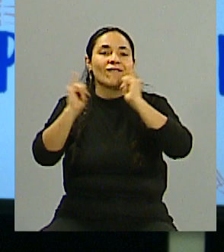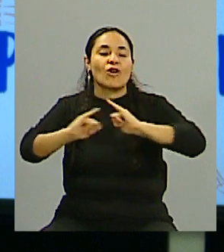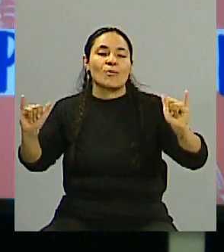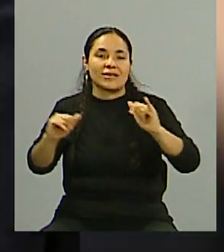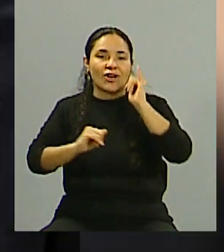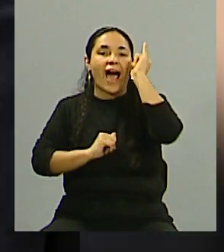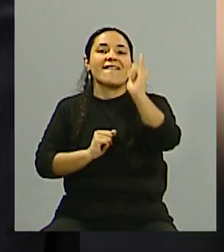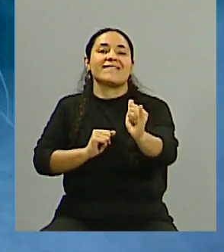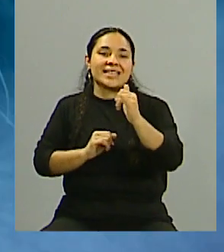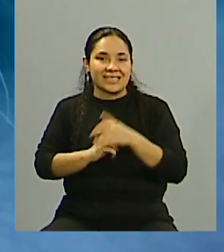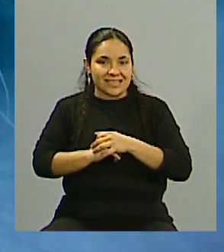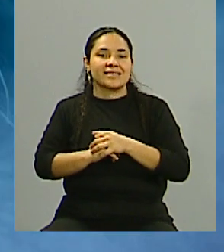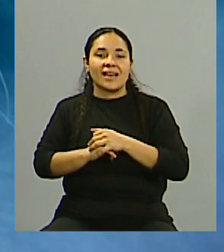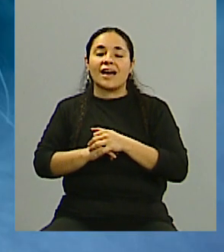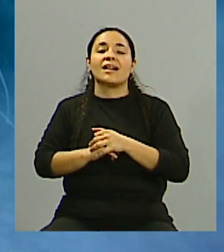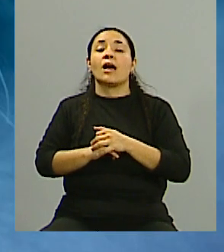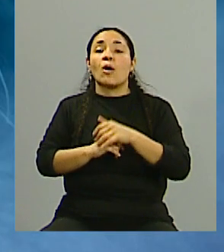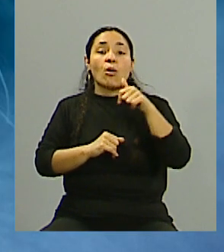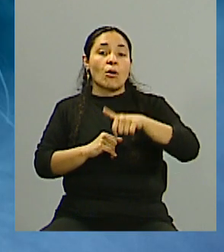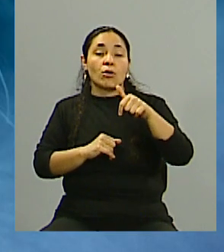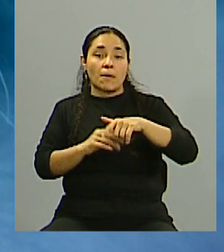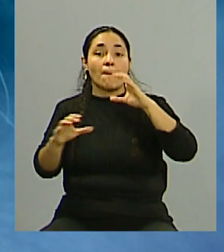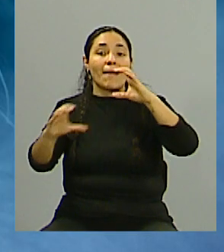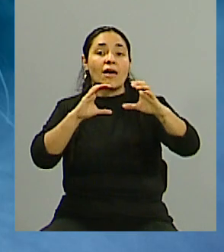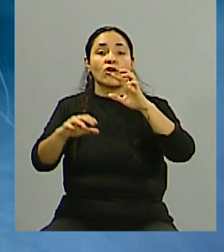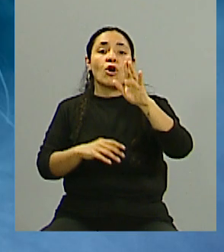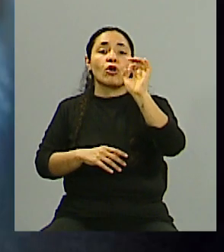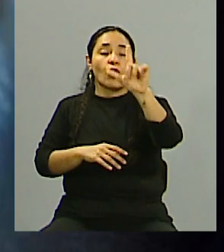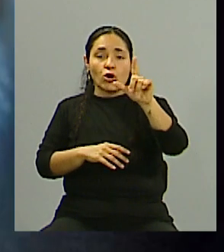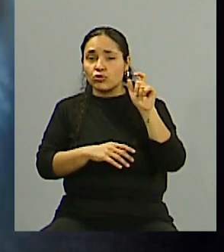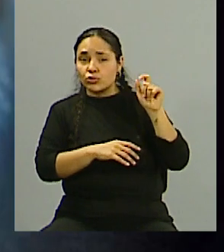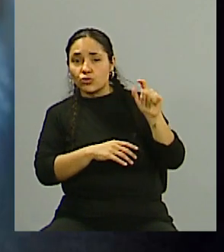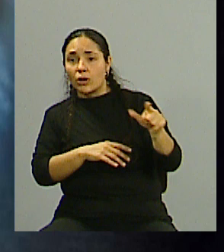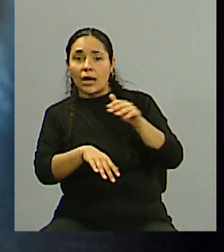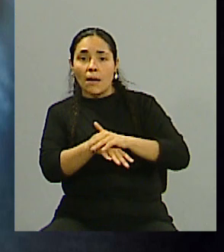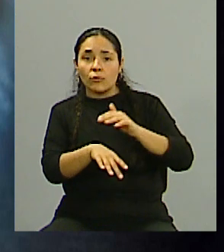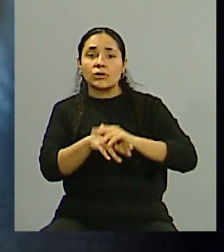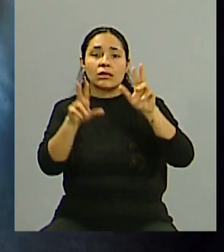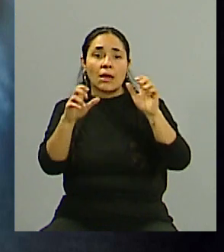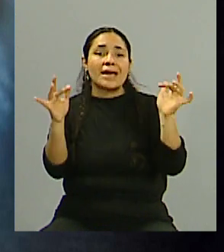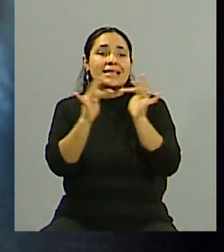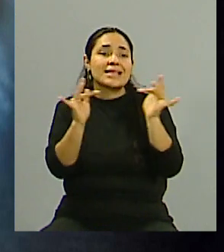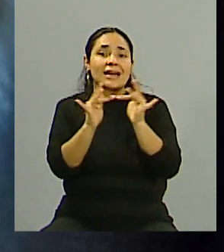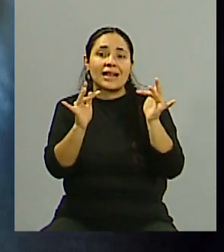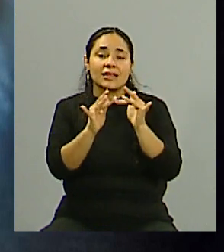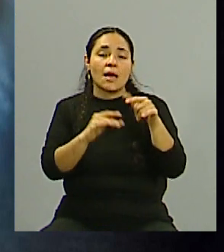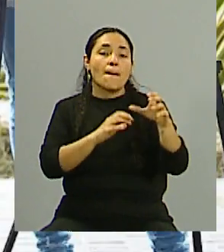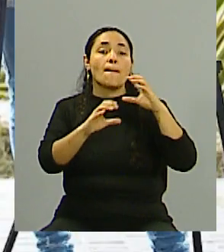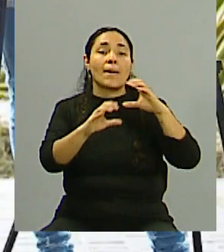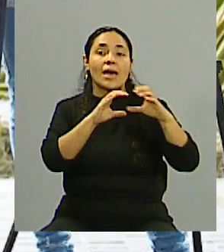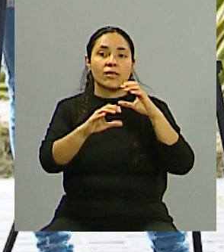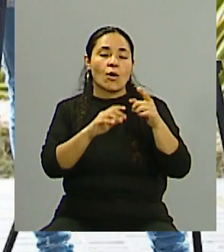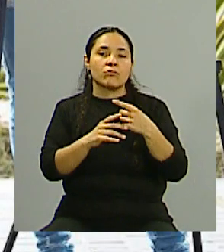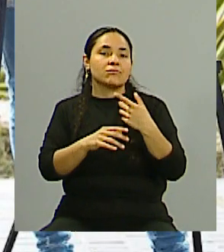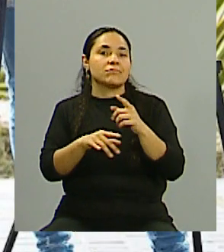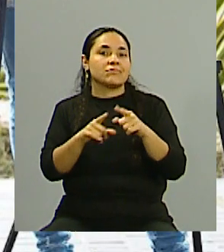el rol de los medios en cuanto a lo que está sucediendo con el mundo digital, para mí los medios han vuelto a su